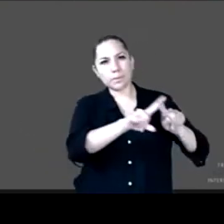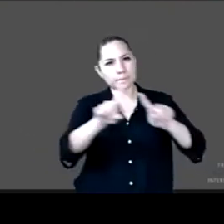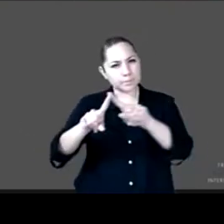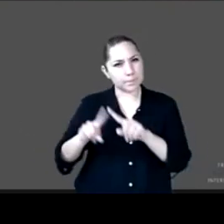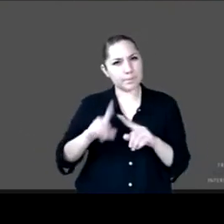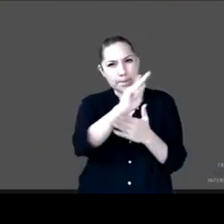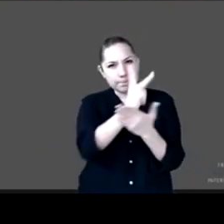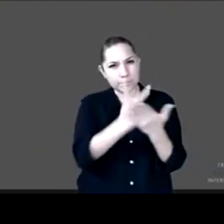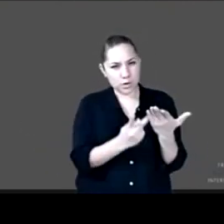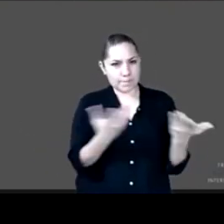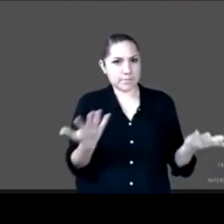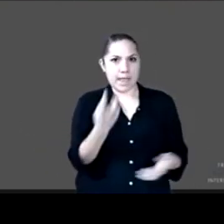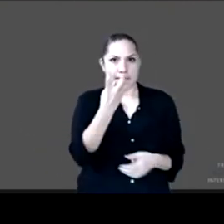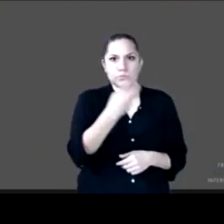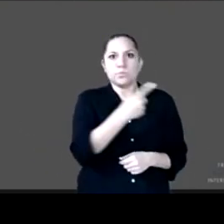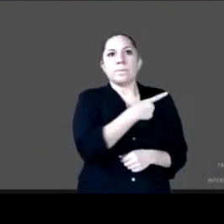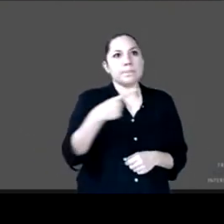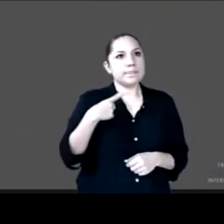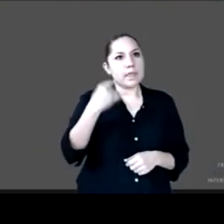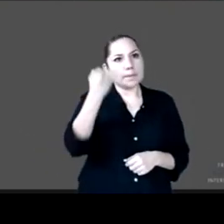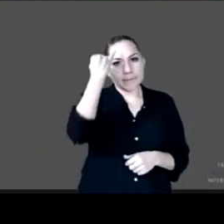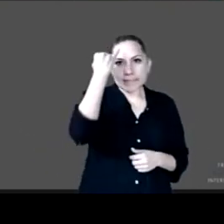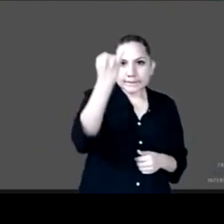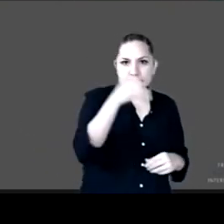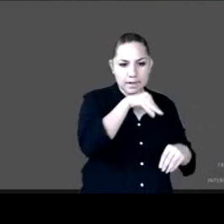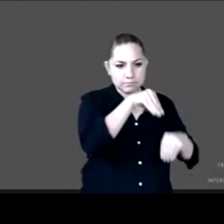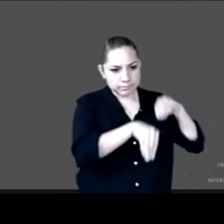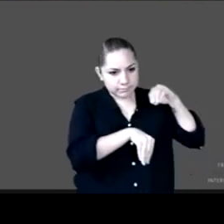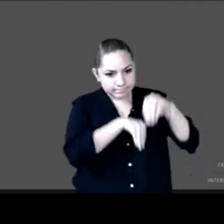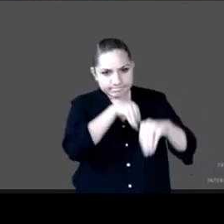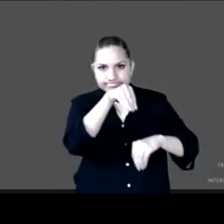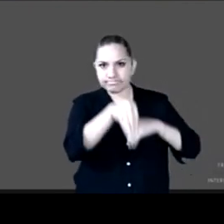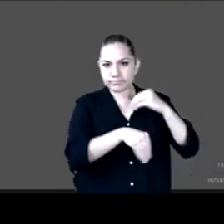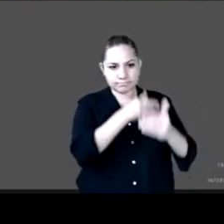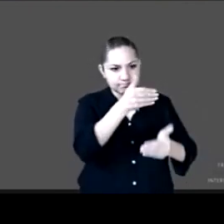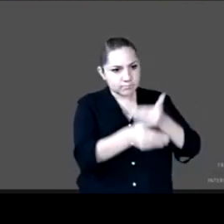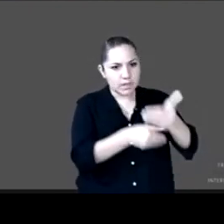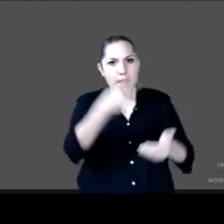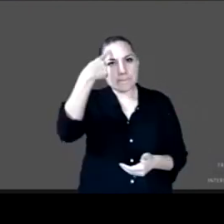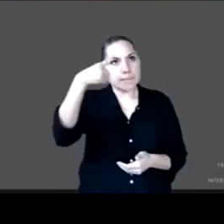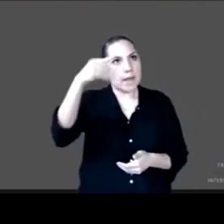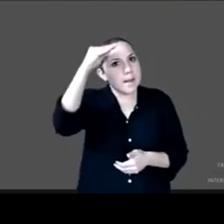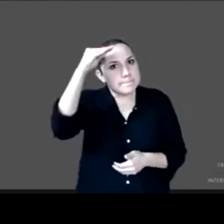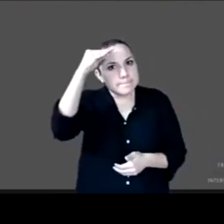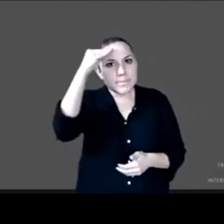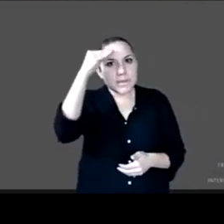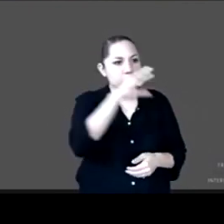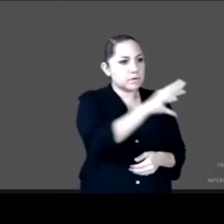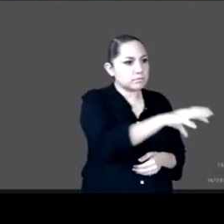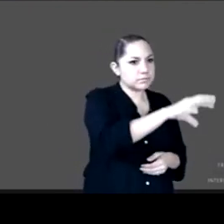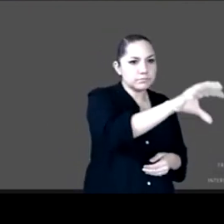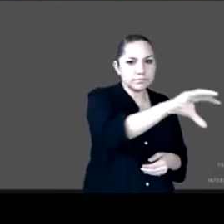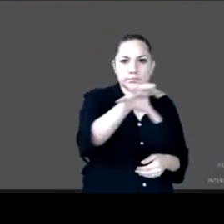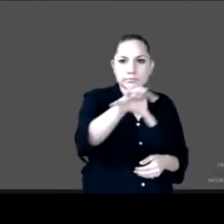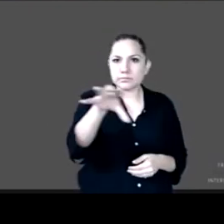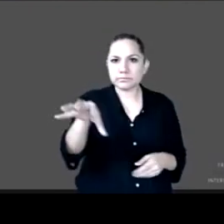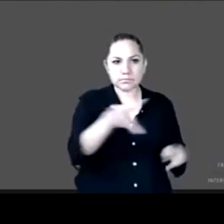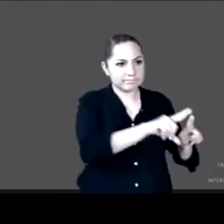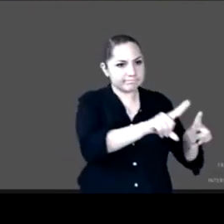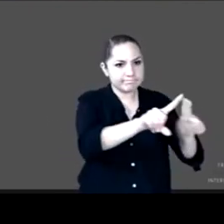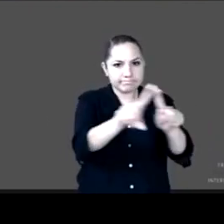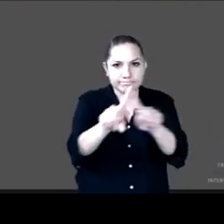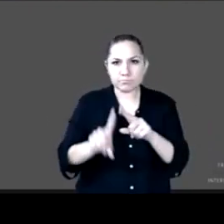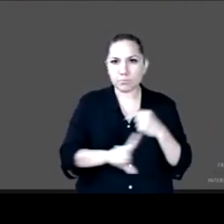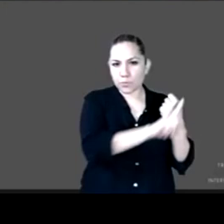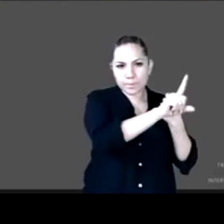entender a detalle las problemáticas en los diferentes contextos nos sorprende a todos cómo se ha incrementado la